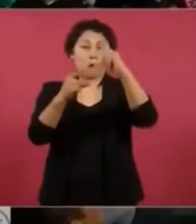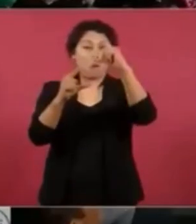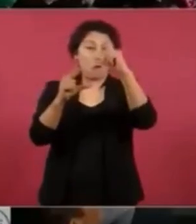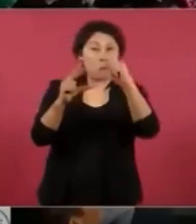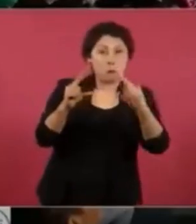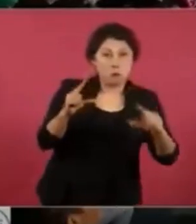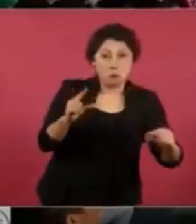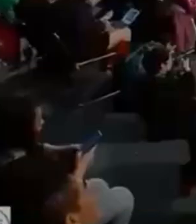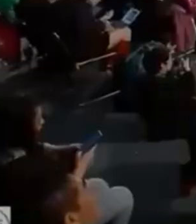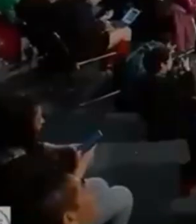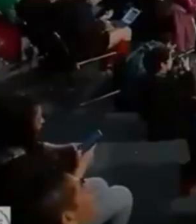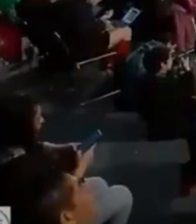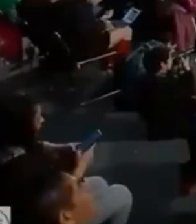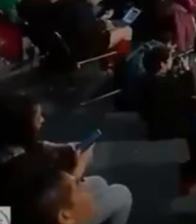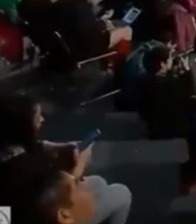México.